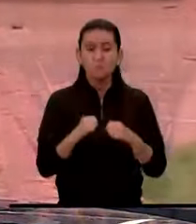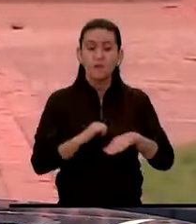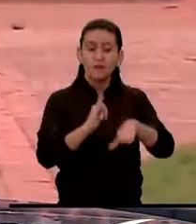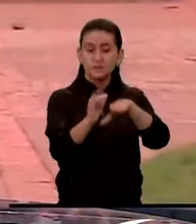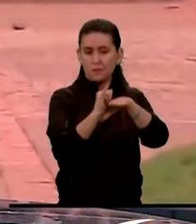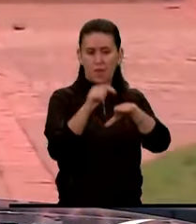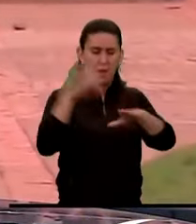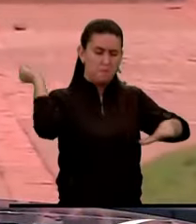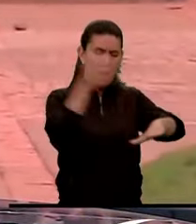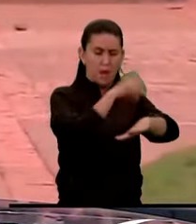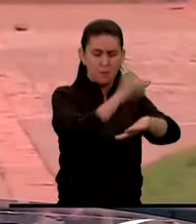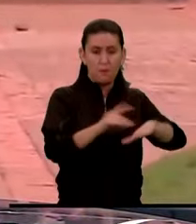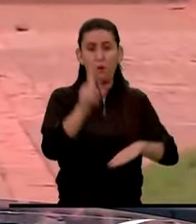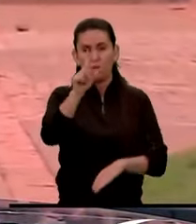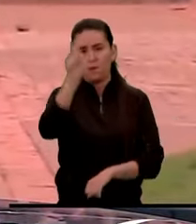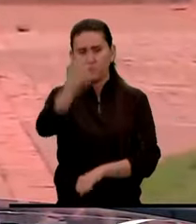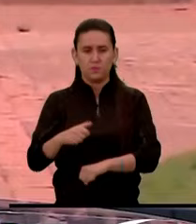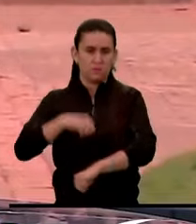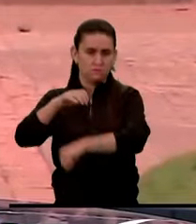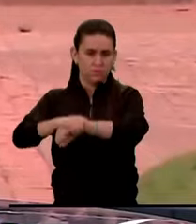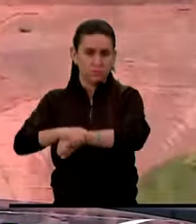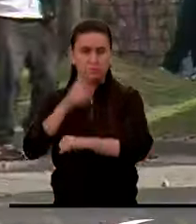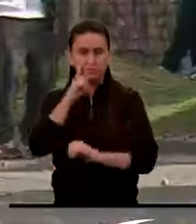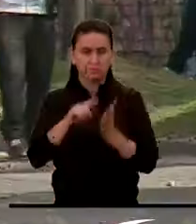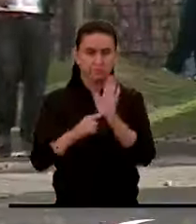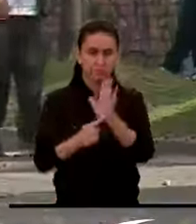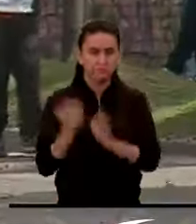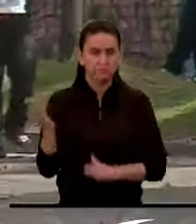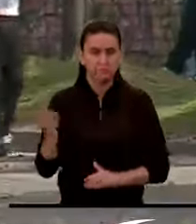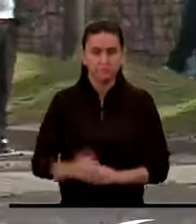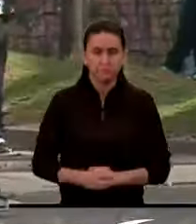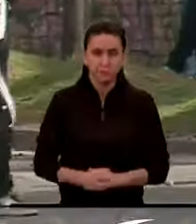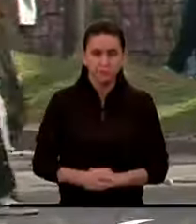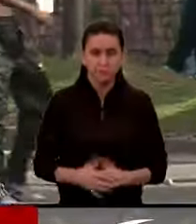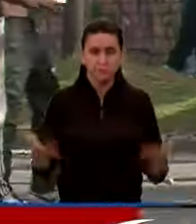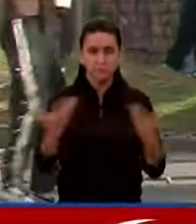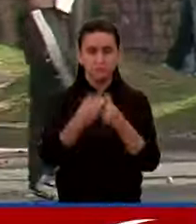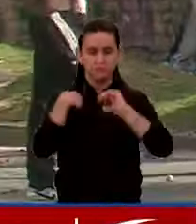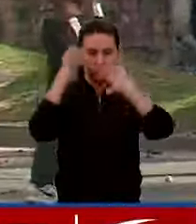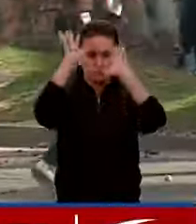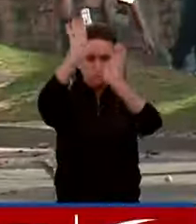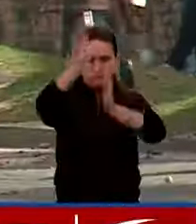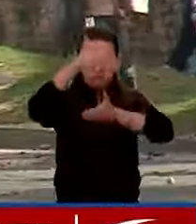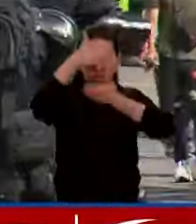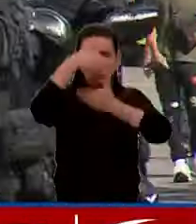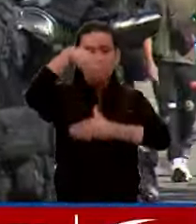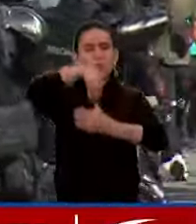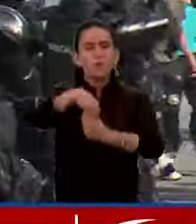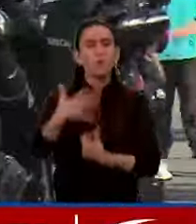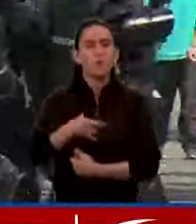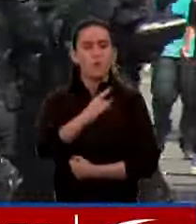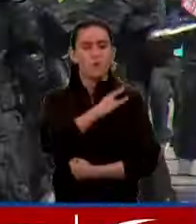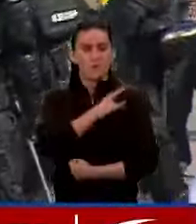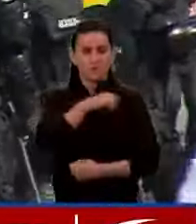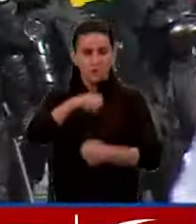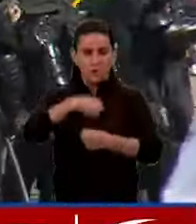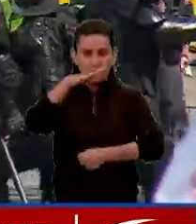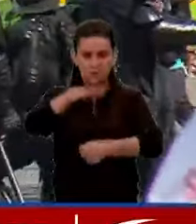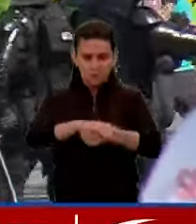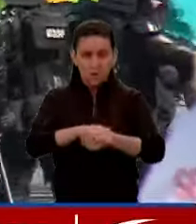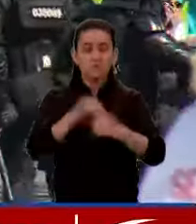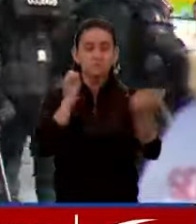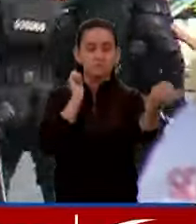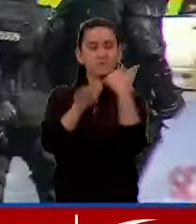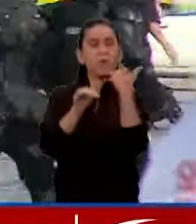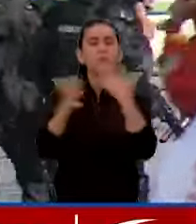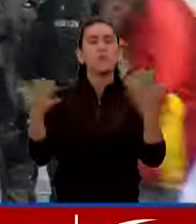un manifestante retenido es el balance de la jornada. Varios encapuchados salieron de la sede de la universidad y bloquearon la avenida